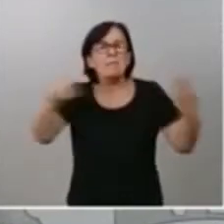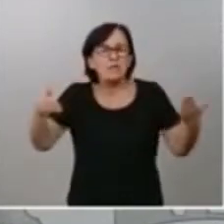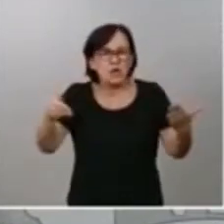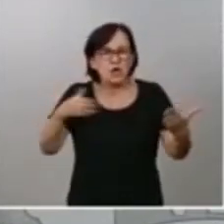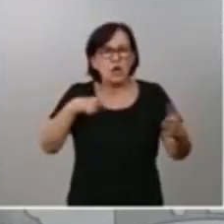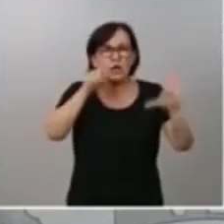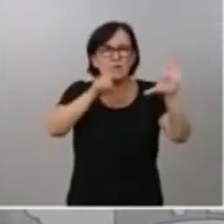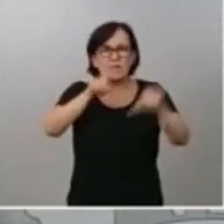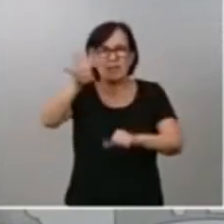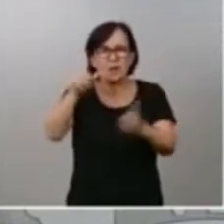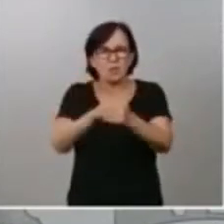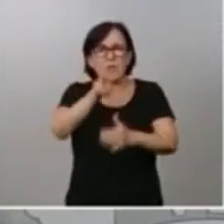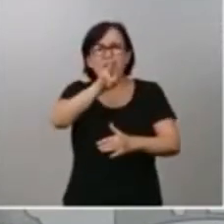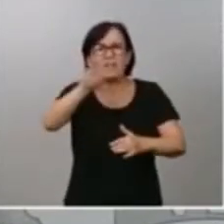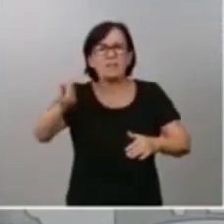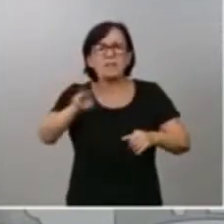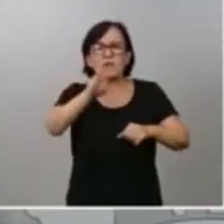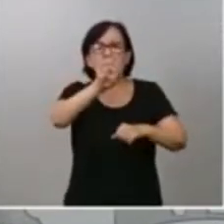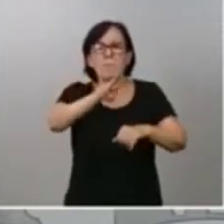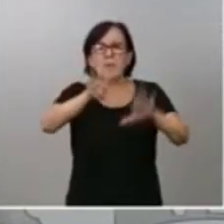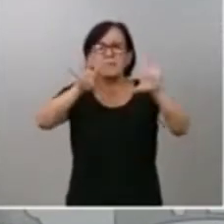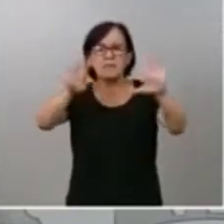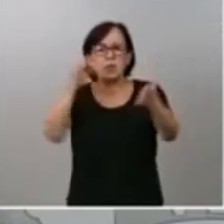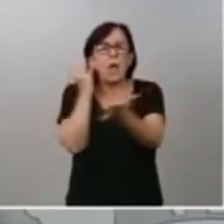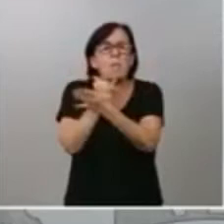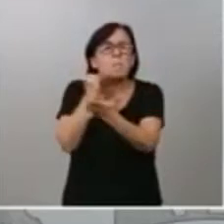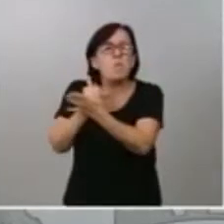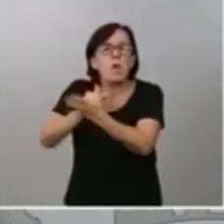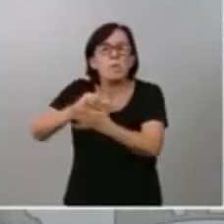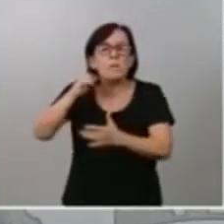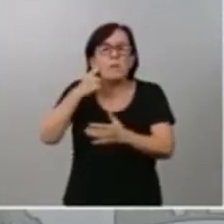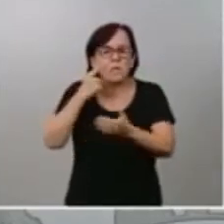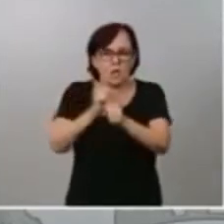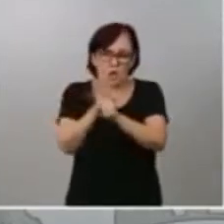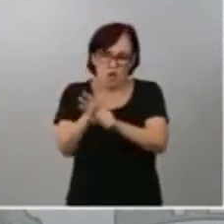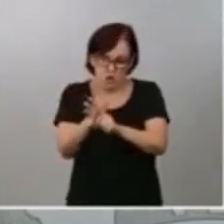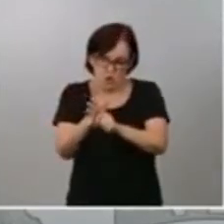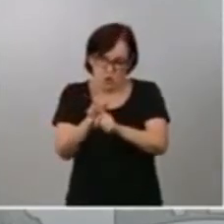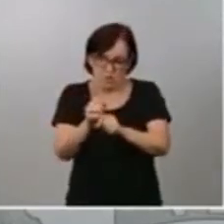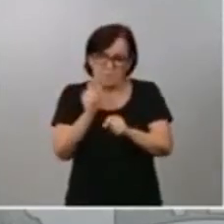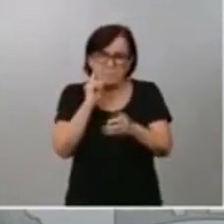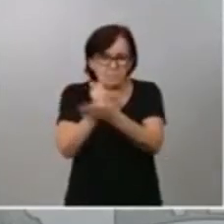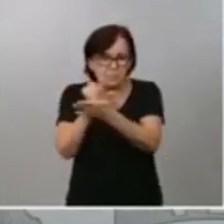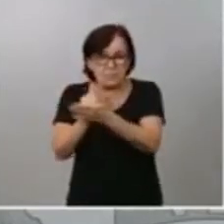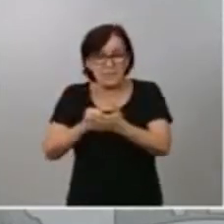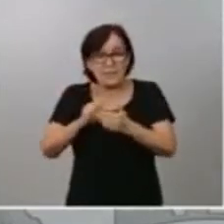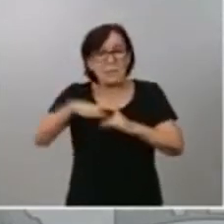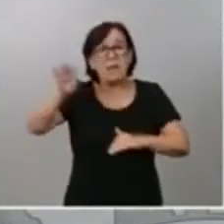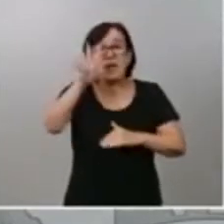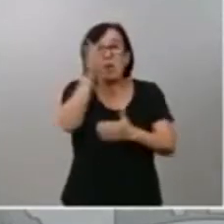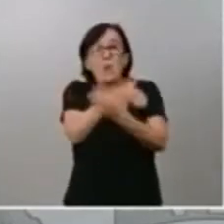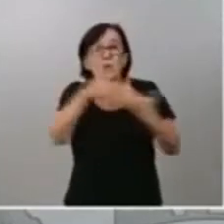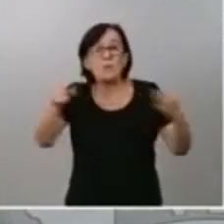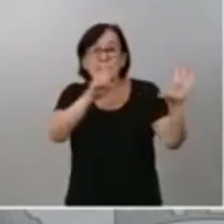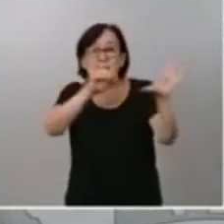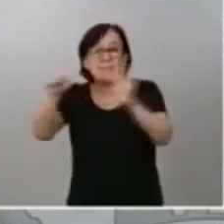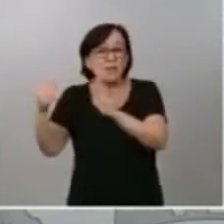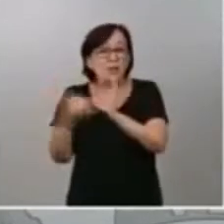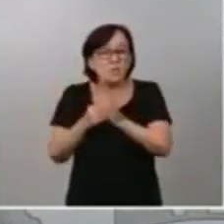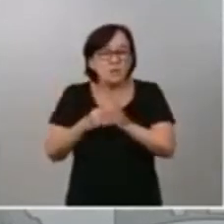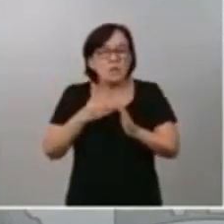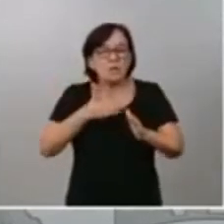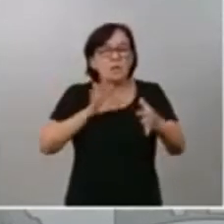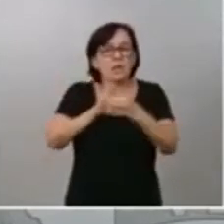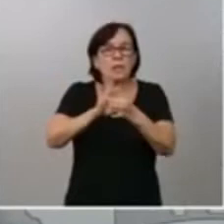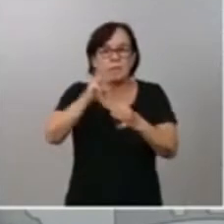.329 pruebas diagnósticas de COVID-19. De ellas, más de 4.600.000 corresponden a PCRs, que